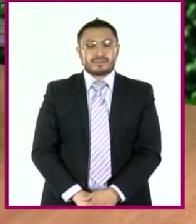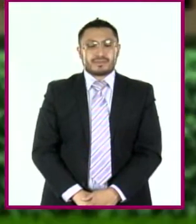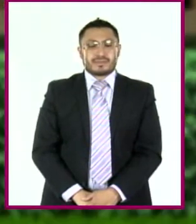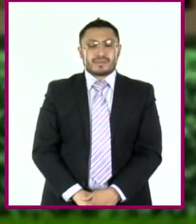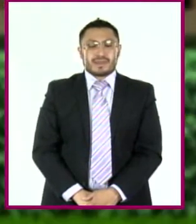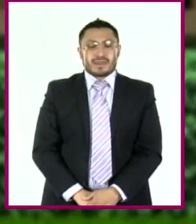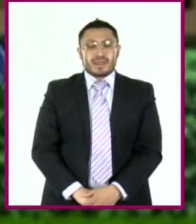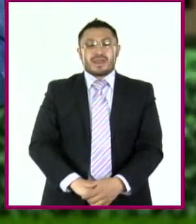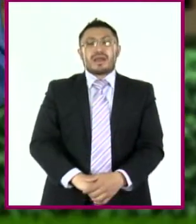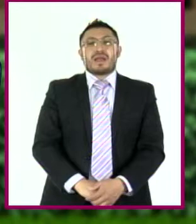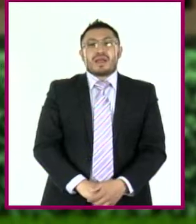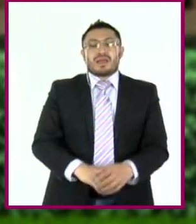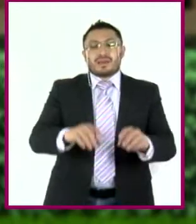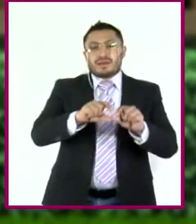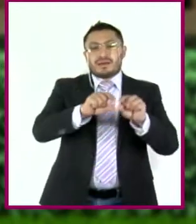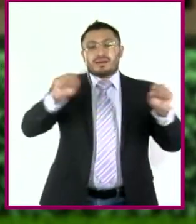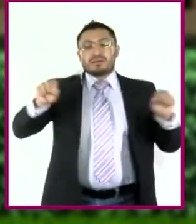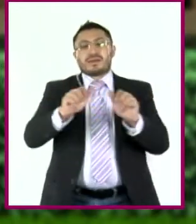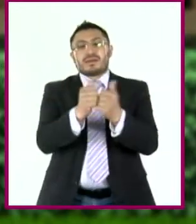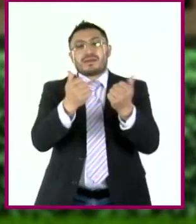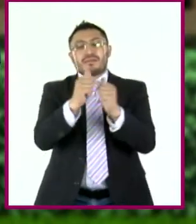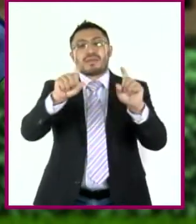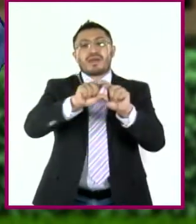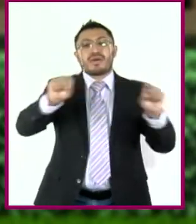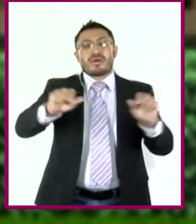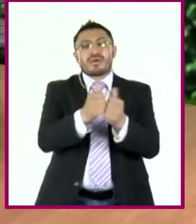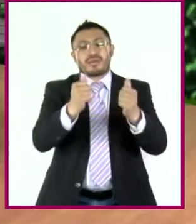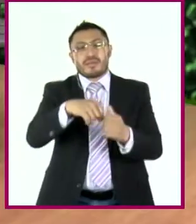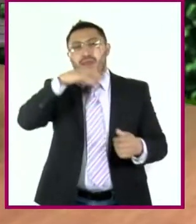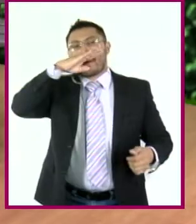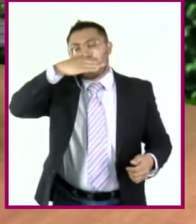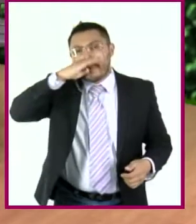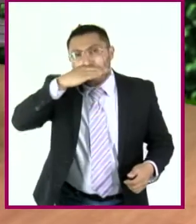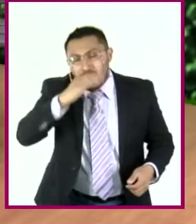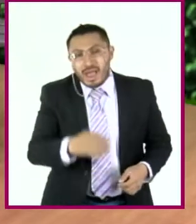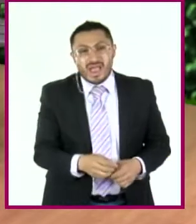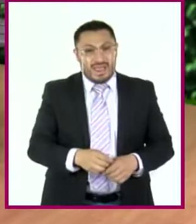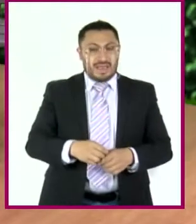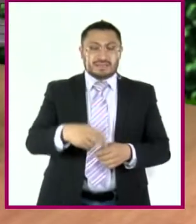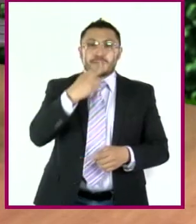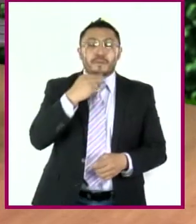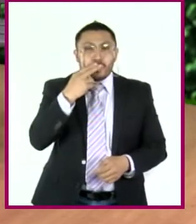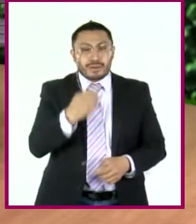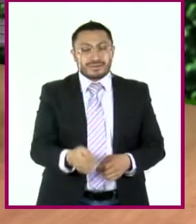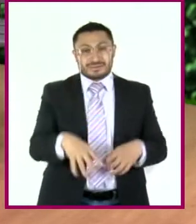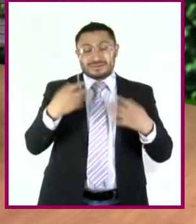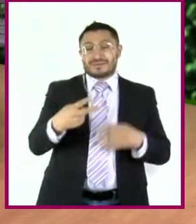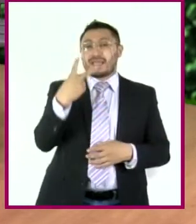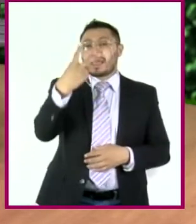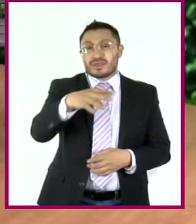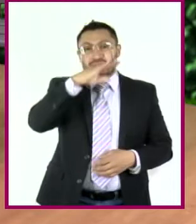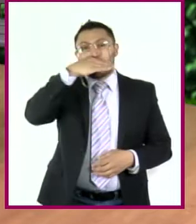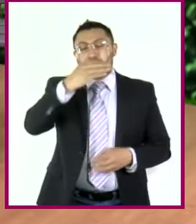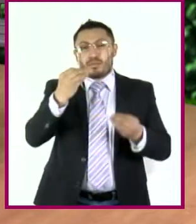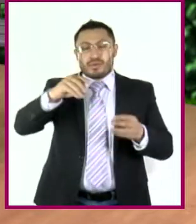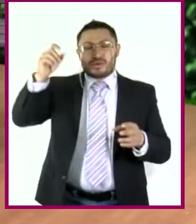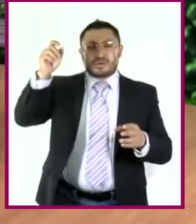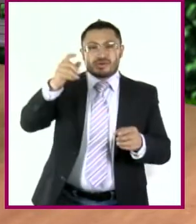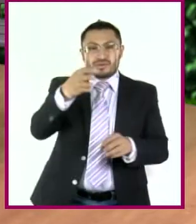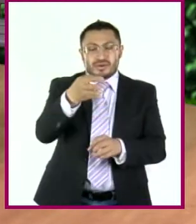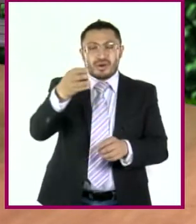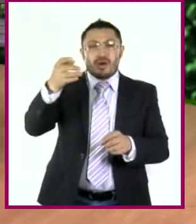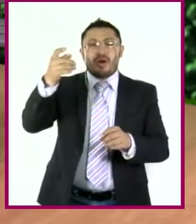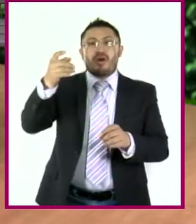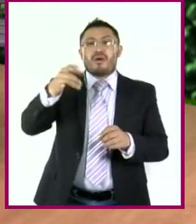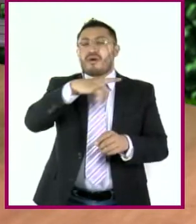¡Churros! ¡Churros! ¿De maíz? ¿De amaranto? sí! Dame dos bolsitas de maíz con mucho chile y mucho limón. Claro